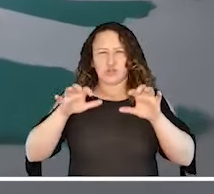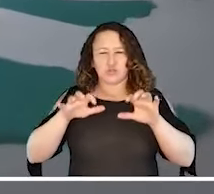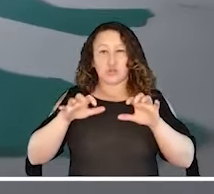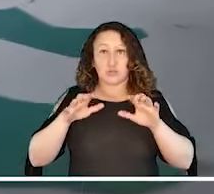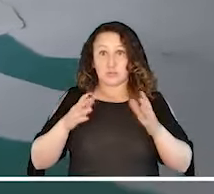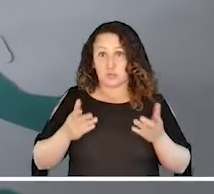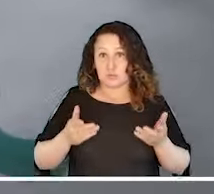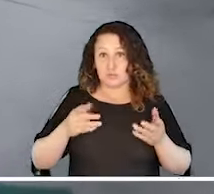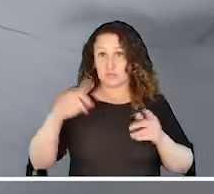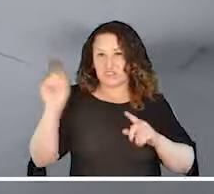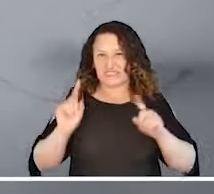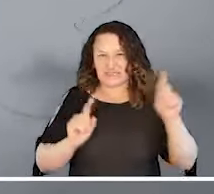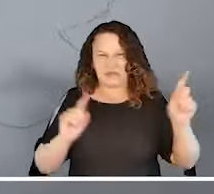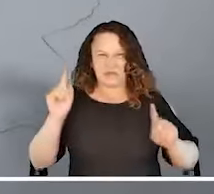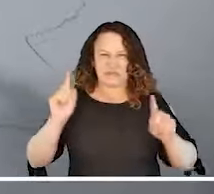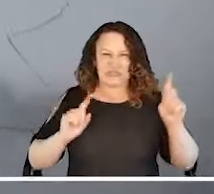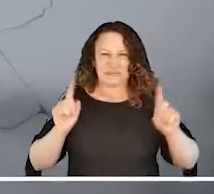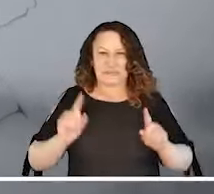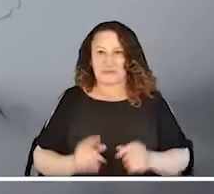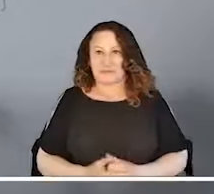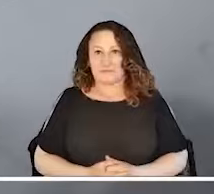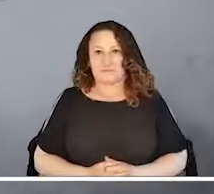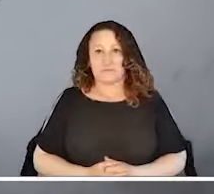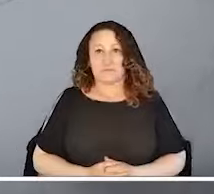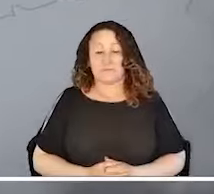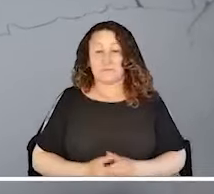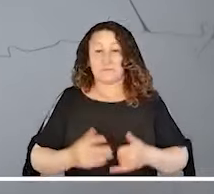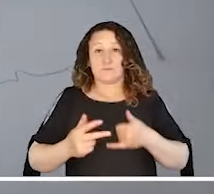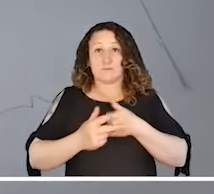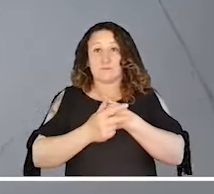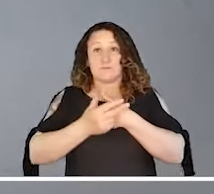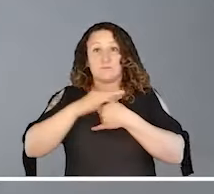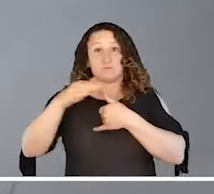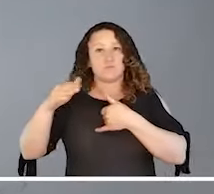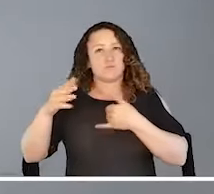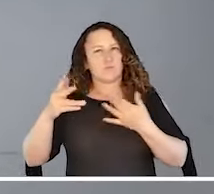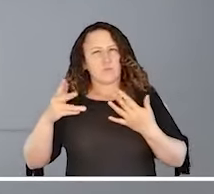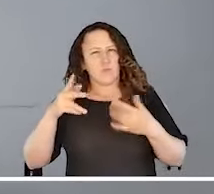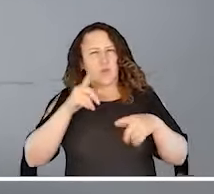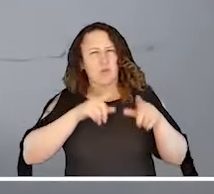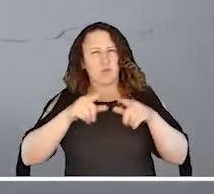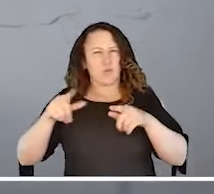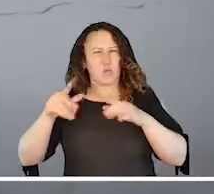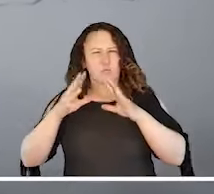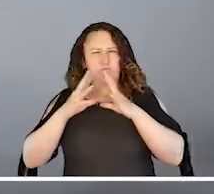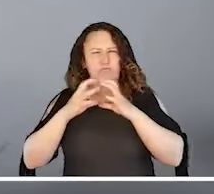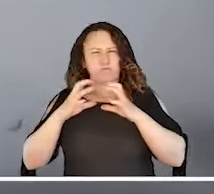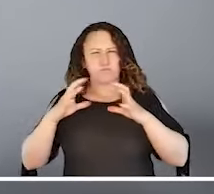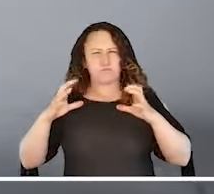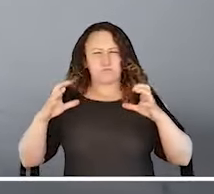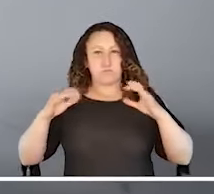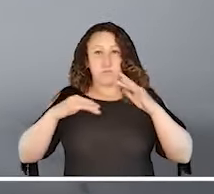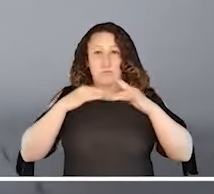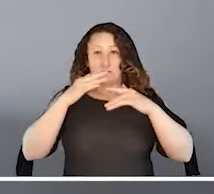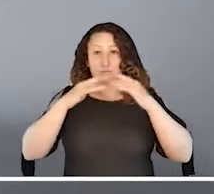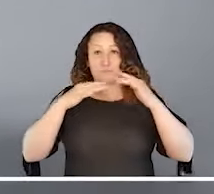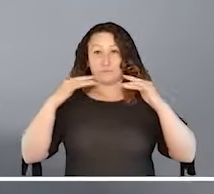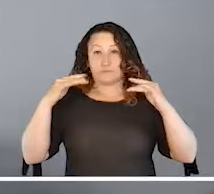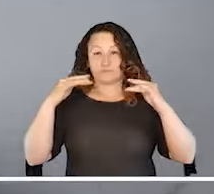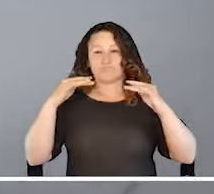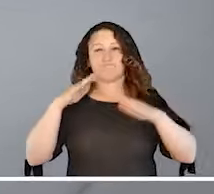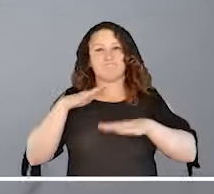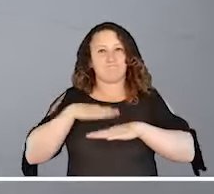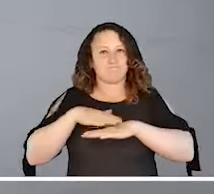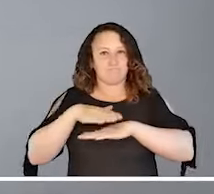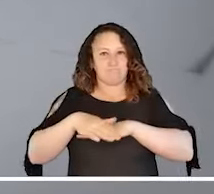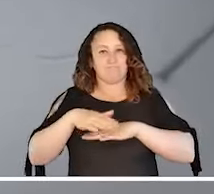lluvias que podrían ir acompañadas de tormentas eléctricas. Las montañas andinas anochecen con algunos cúmulos de nubes en el cielo,